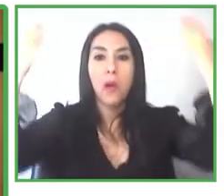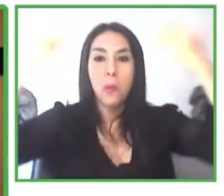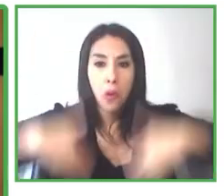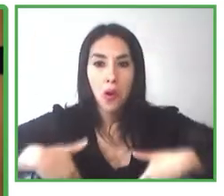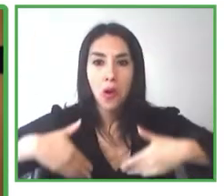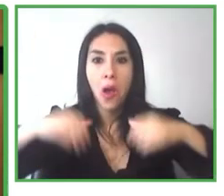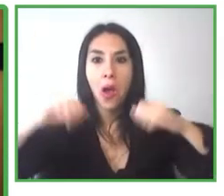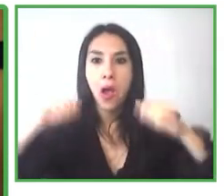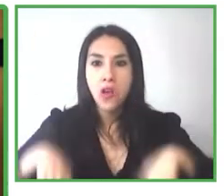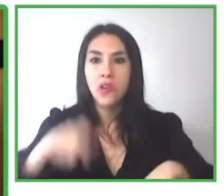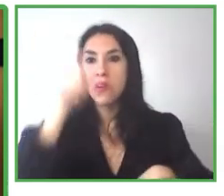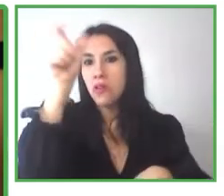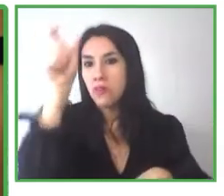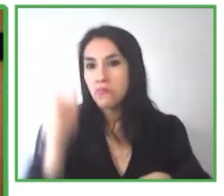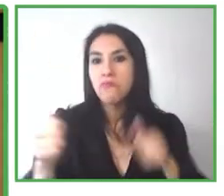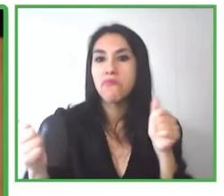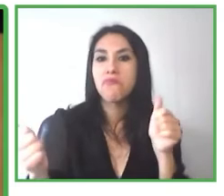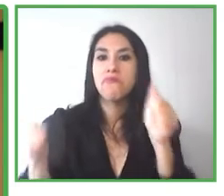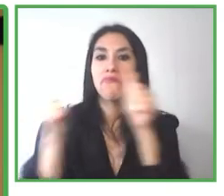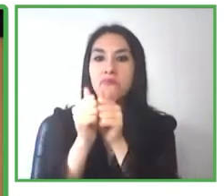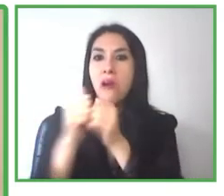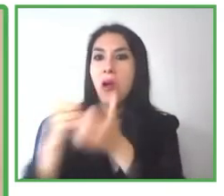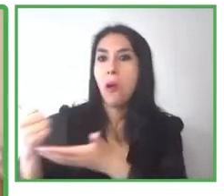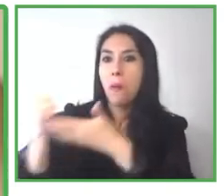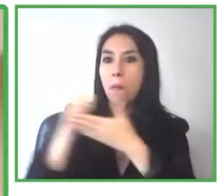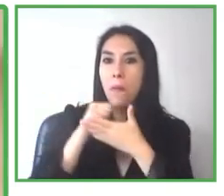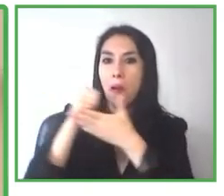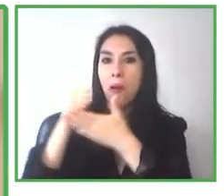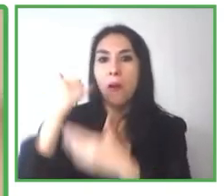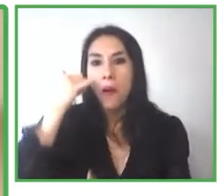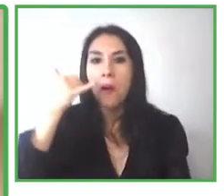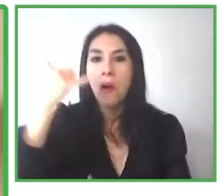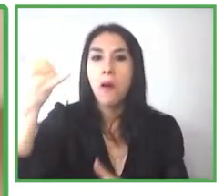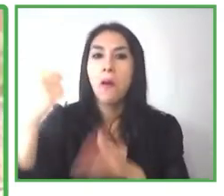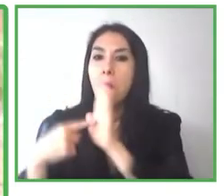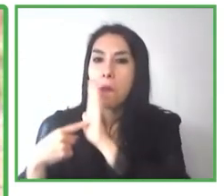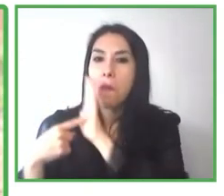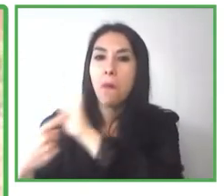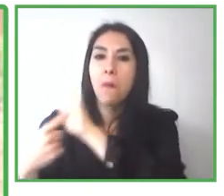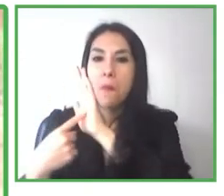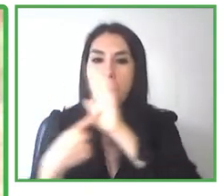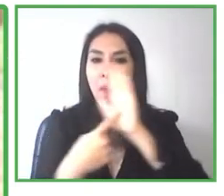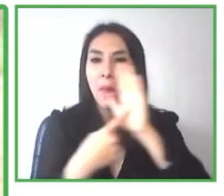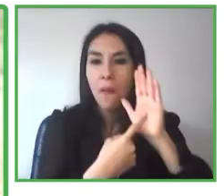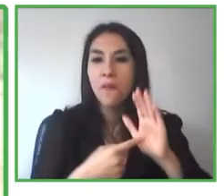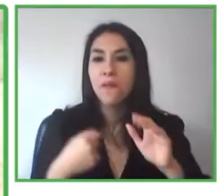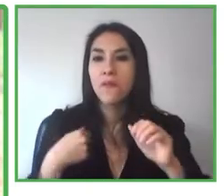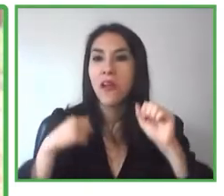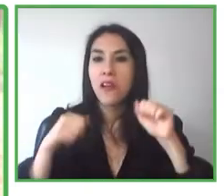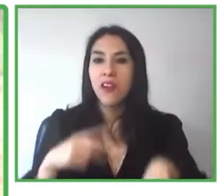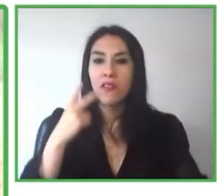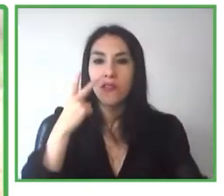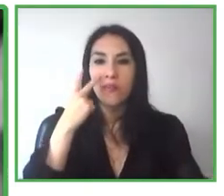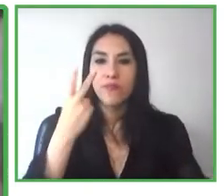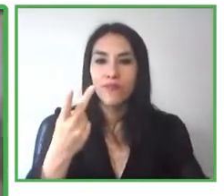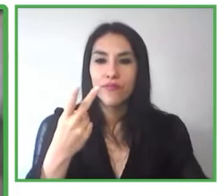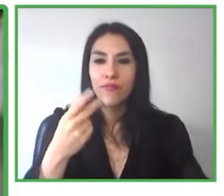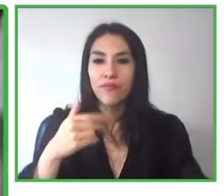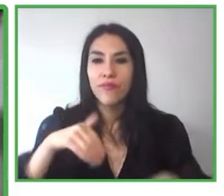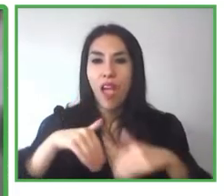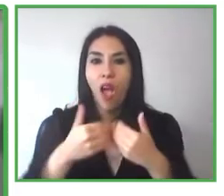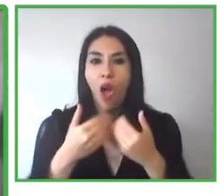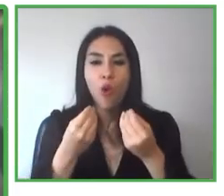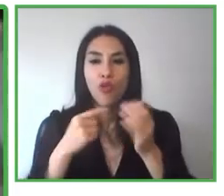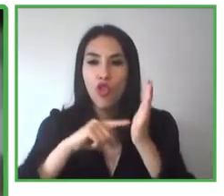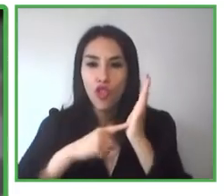felicidad ahora puedo hacer muchísimas cosas que antes no podía hacer has crecido creo que Seeing AI